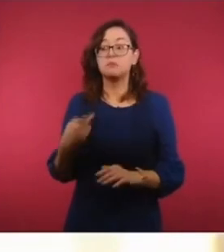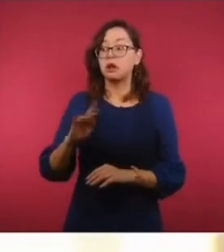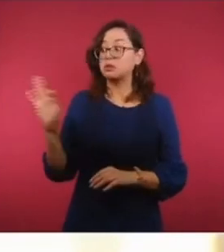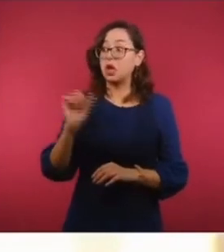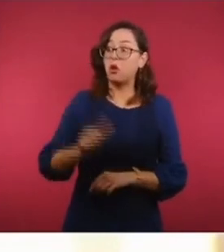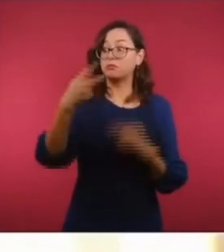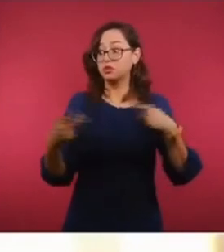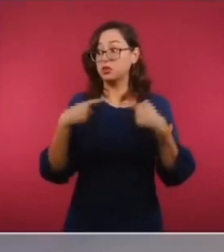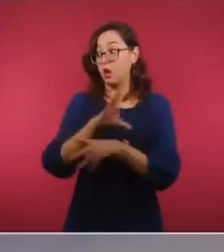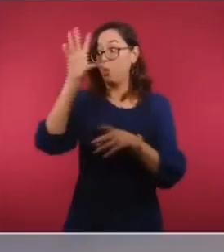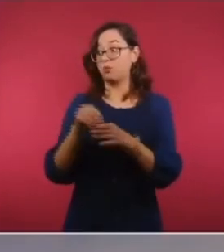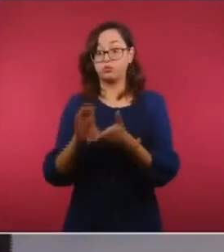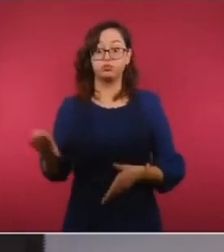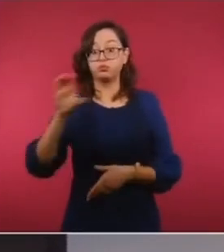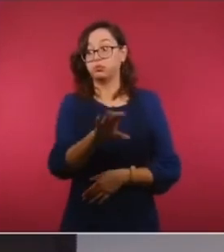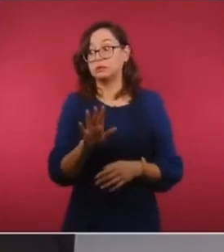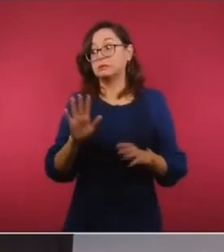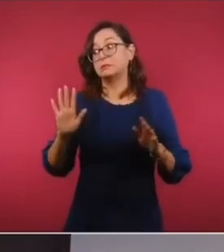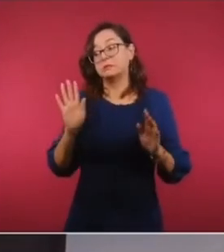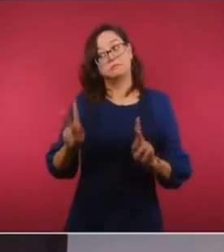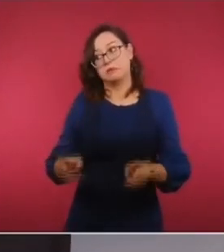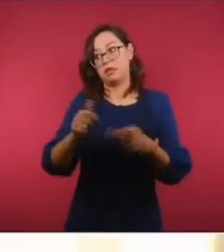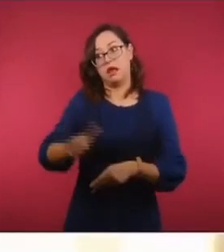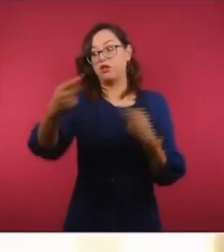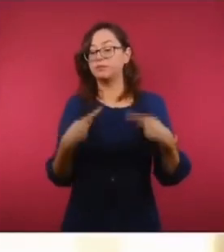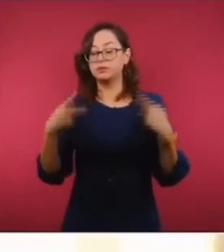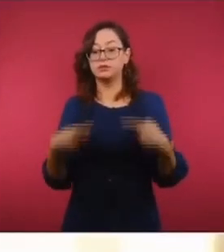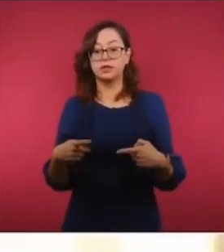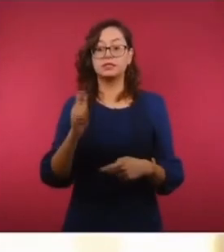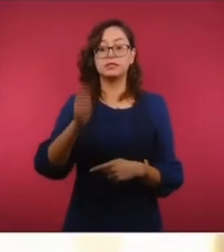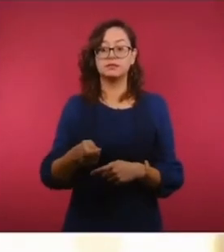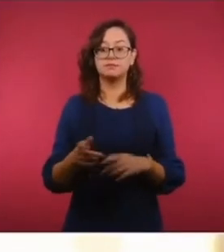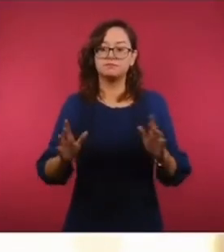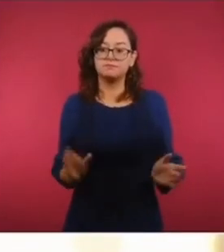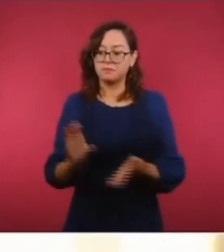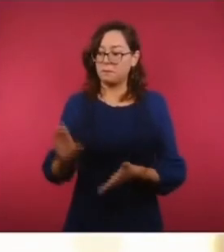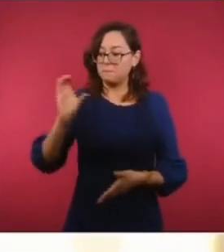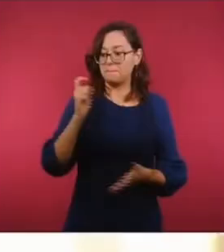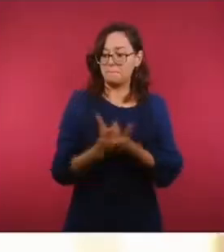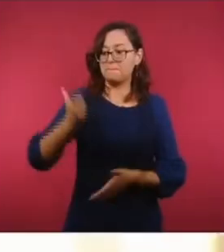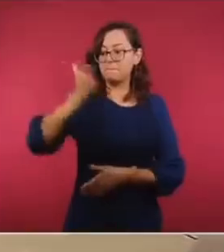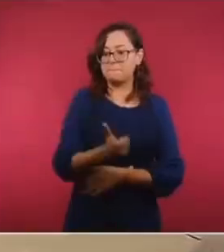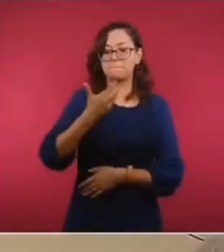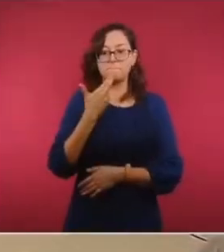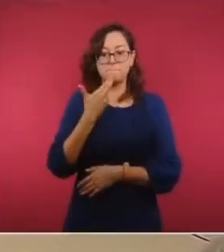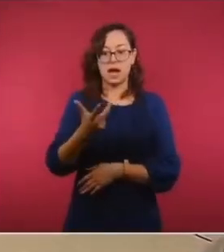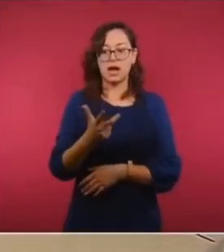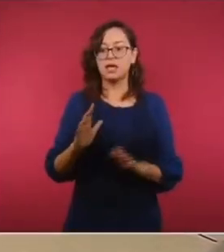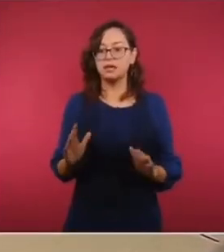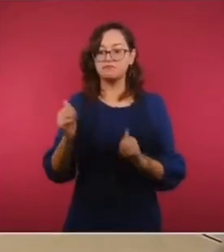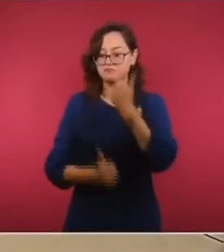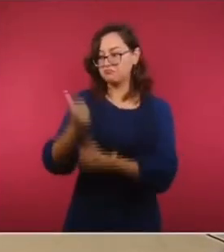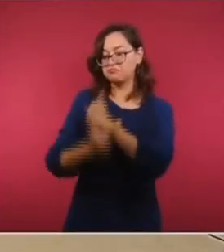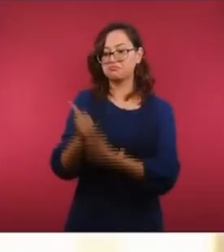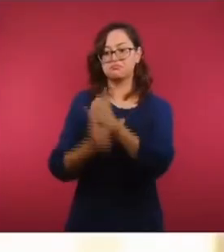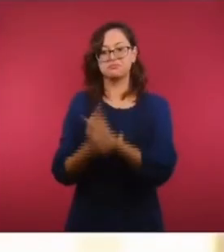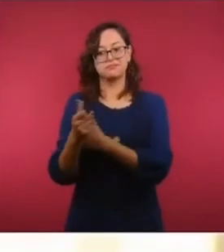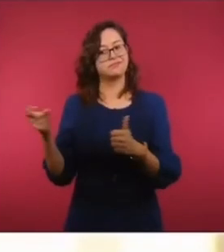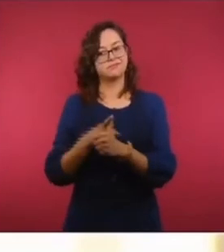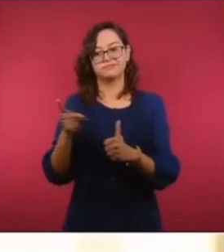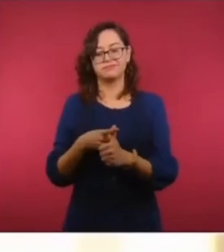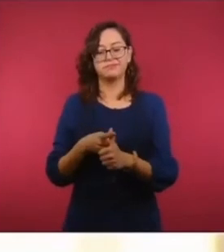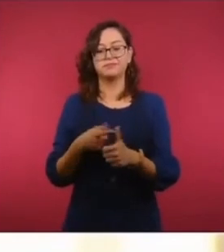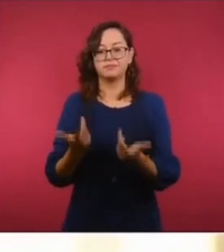avión. Ahora sí que el que pague mejor, pague mejor, siempre